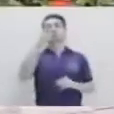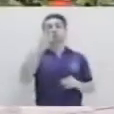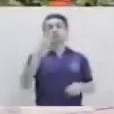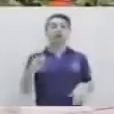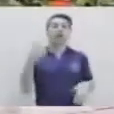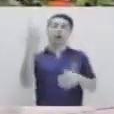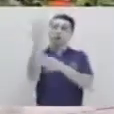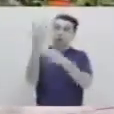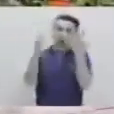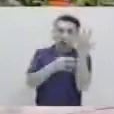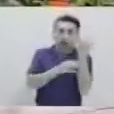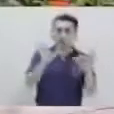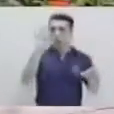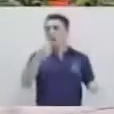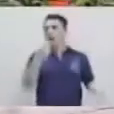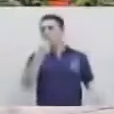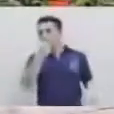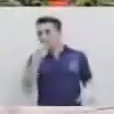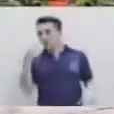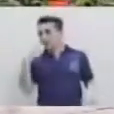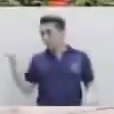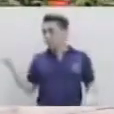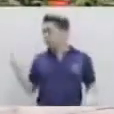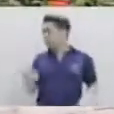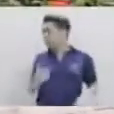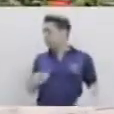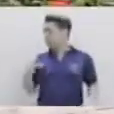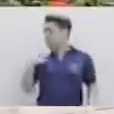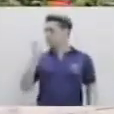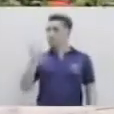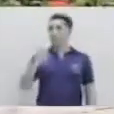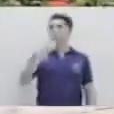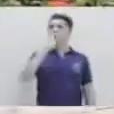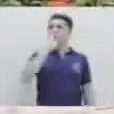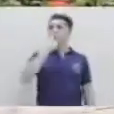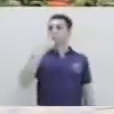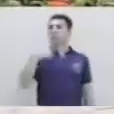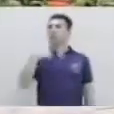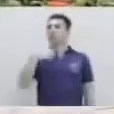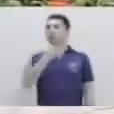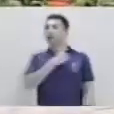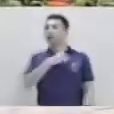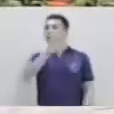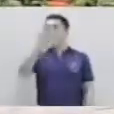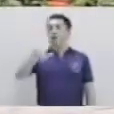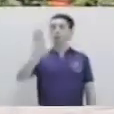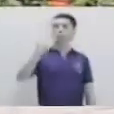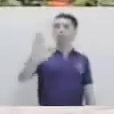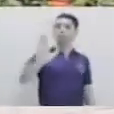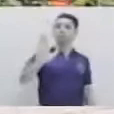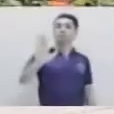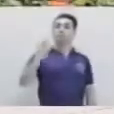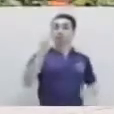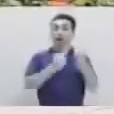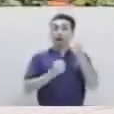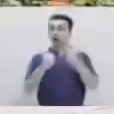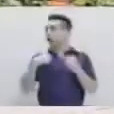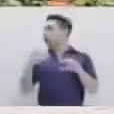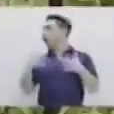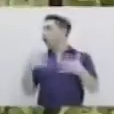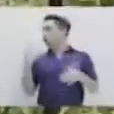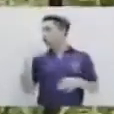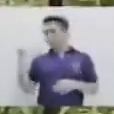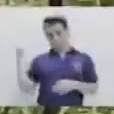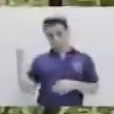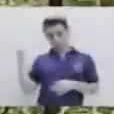gorgorito. En este caso tenemos el gorgorito acá. Y generalmente, cuando nosotros queremos hacerle el alto a un vehículo, nosotros lo